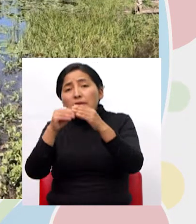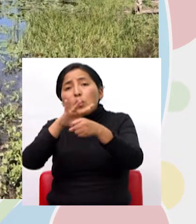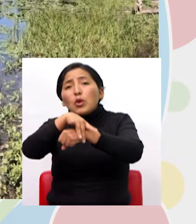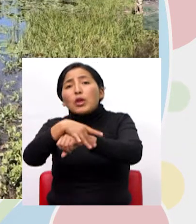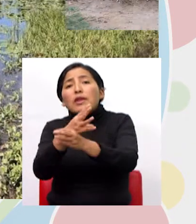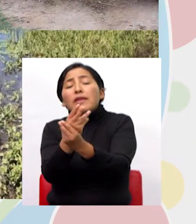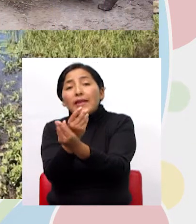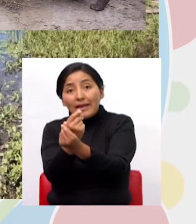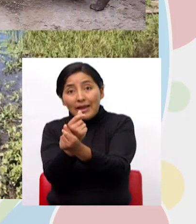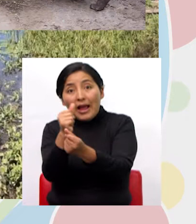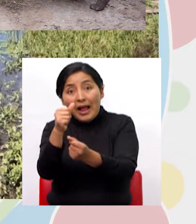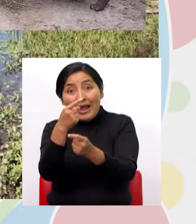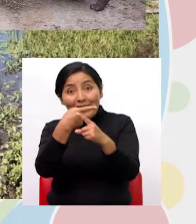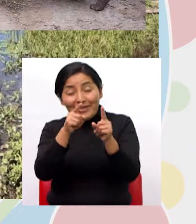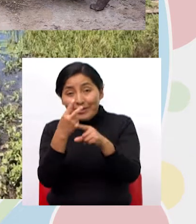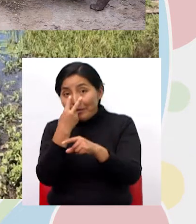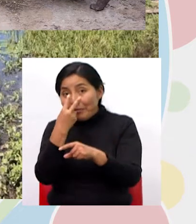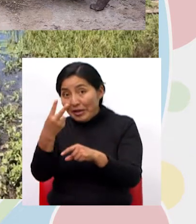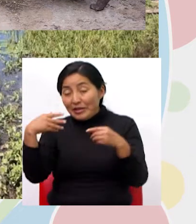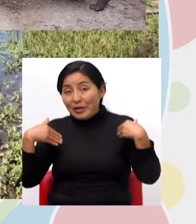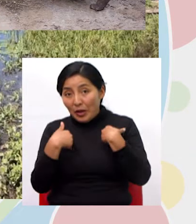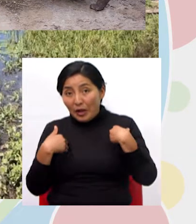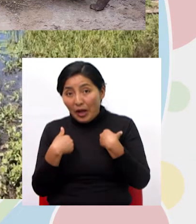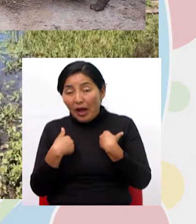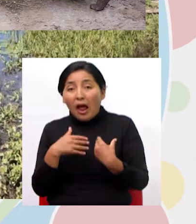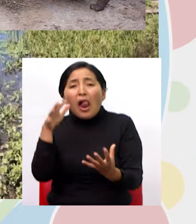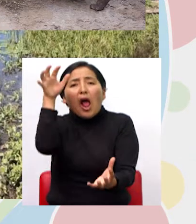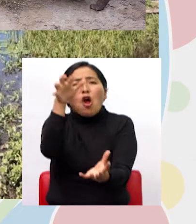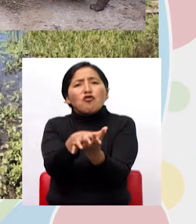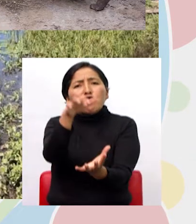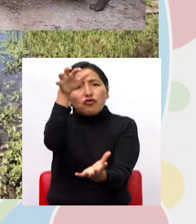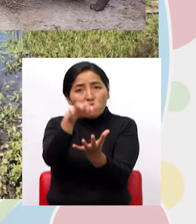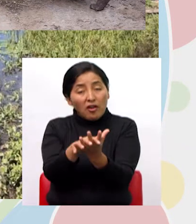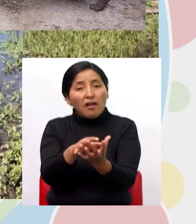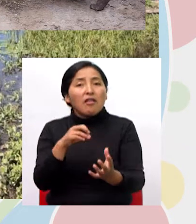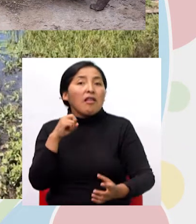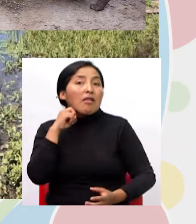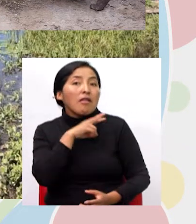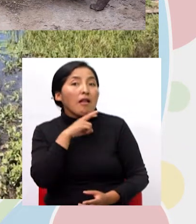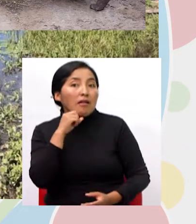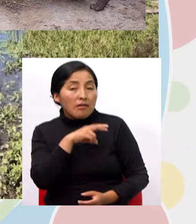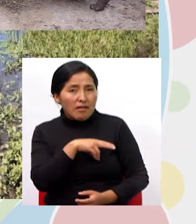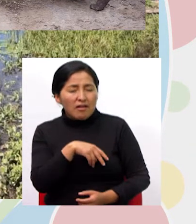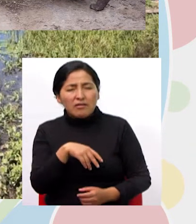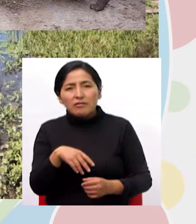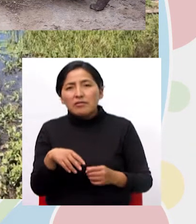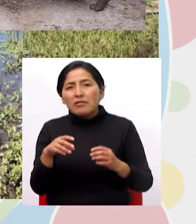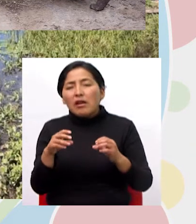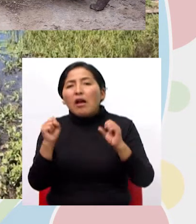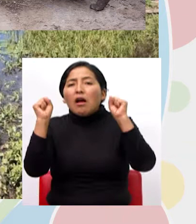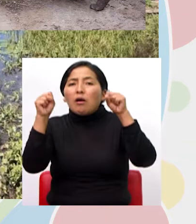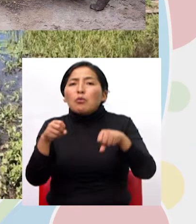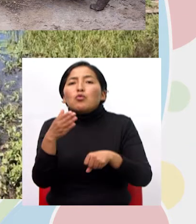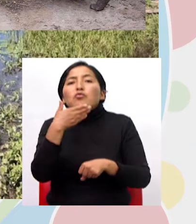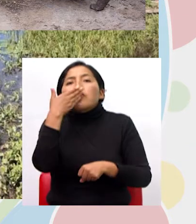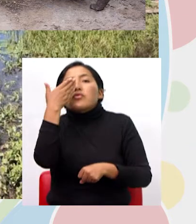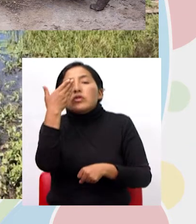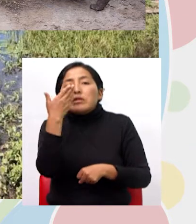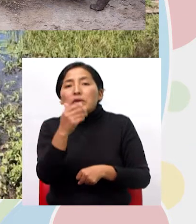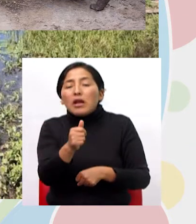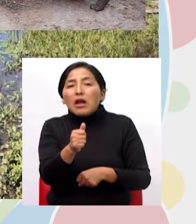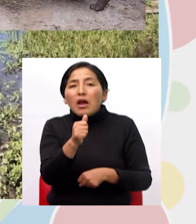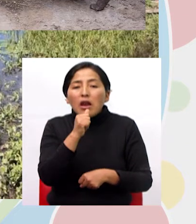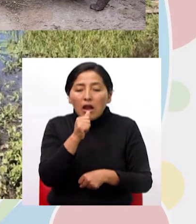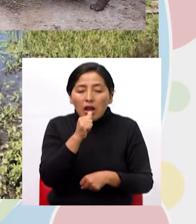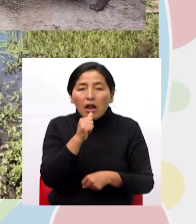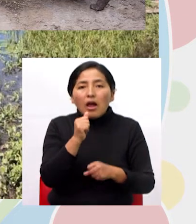el hipopótamo son animales que pueden vivir y respirar en la tierra y también en el agua por eso se los